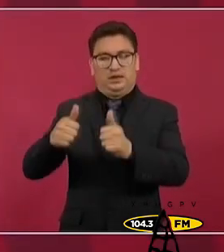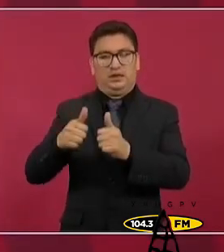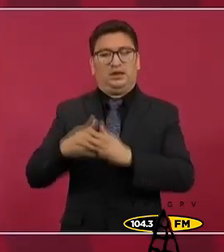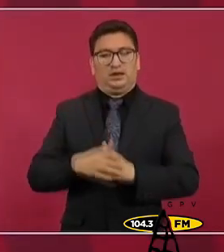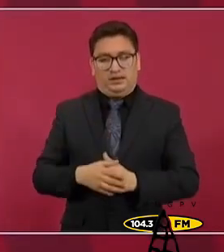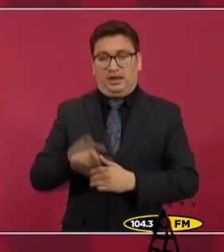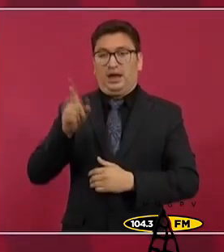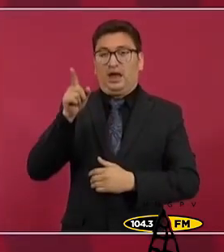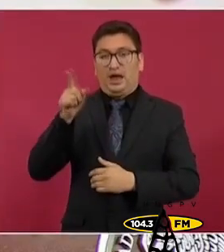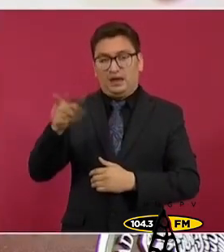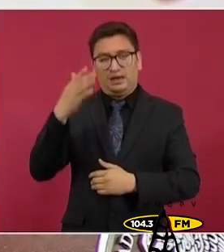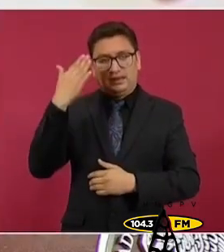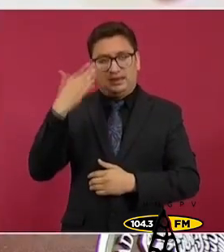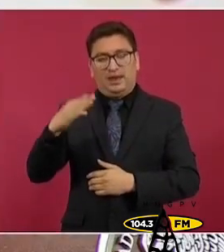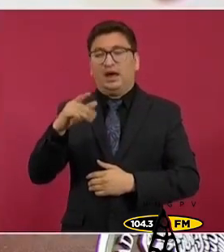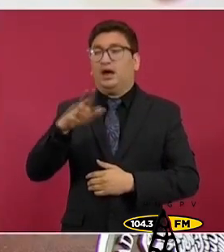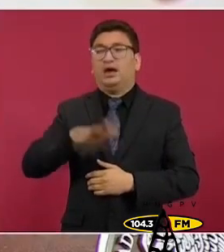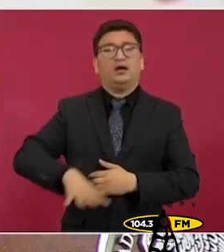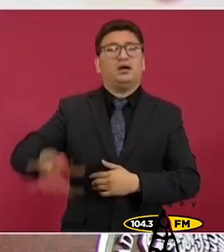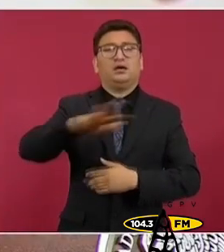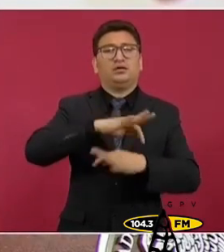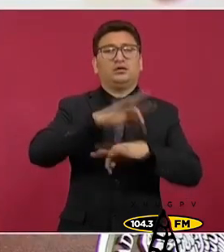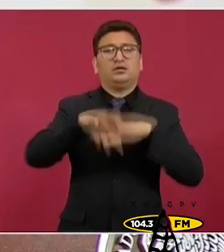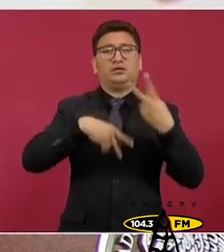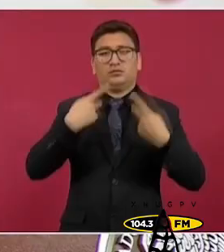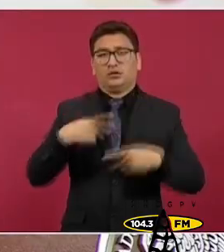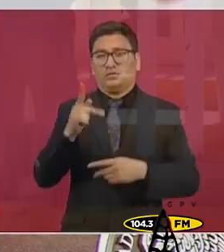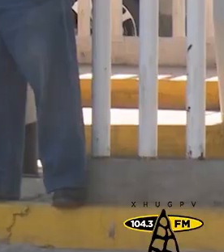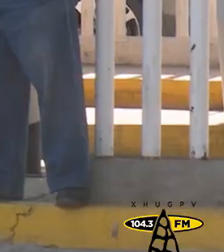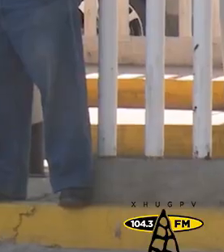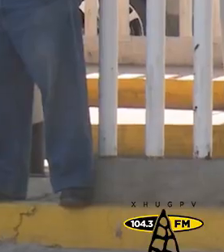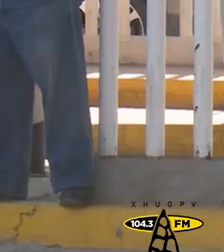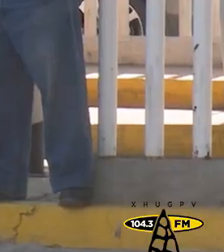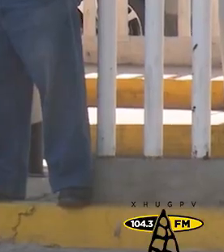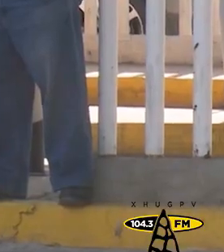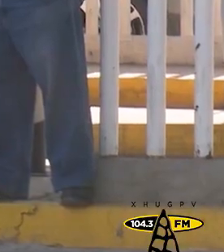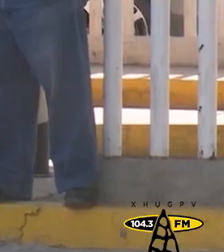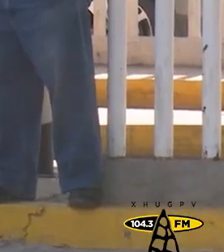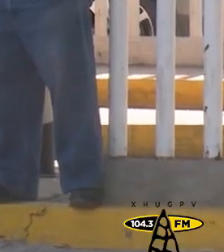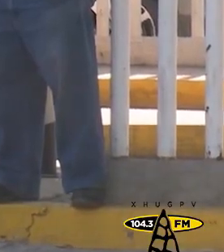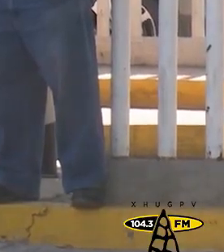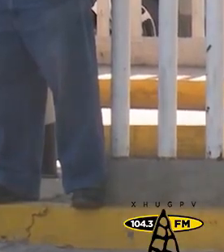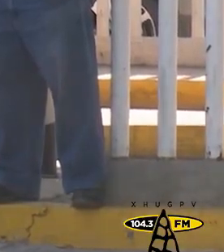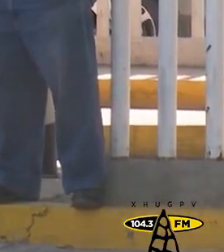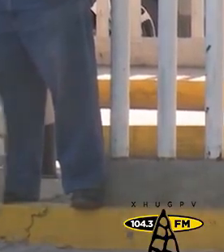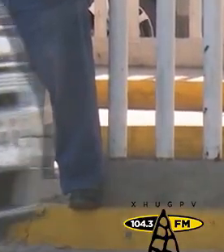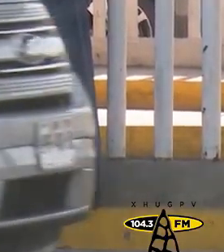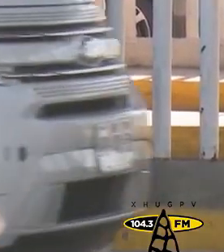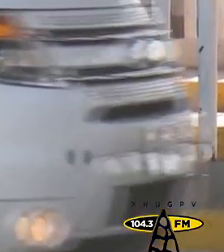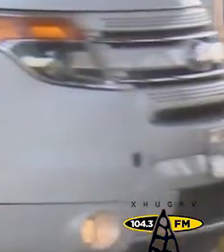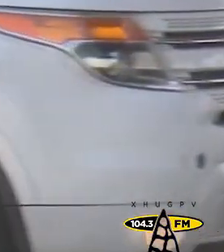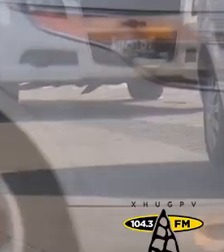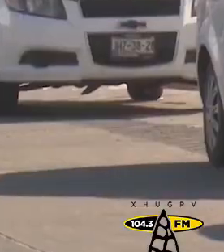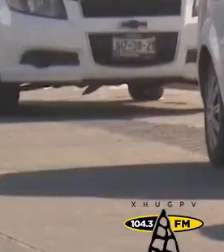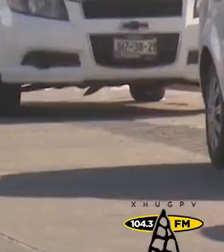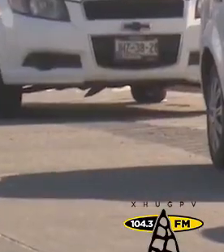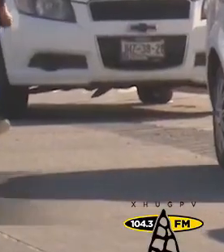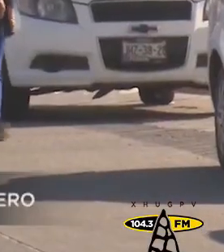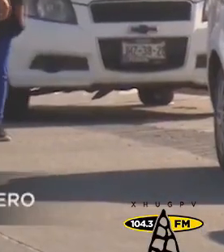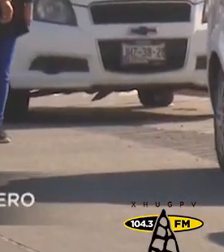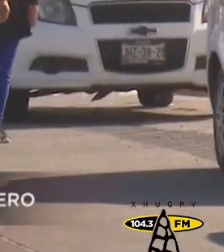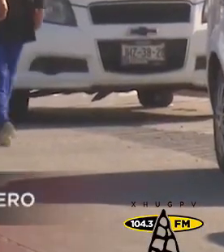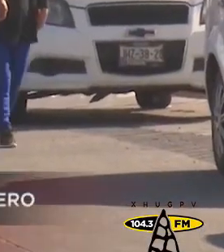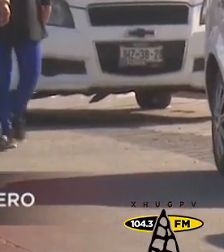mandatario que ya hay diálogos del gobierno federal con los ejidatarios del Zapote, que reclaman les sea cubierta la indemnización total